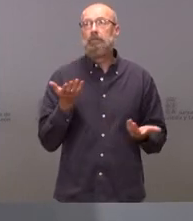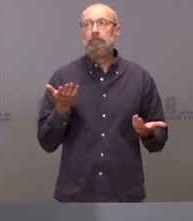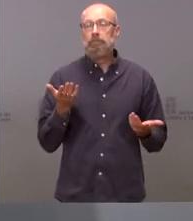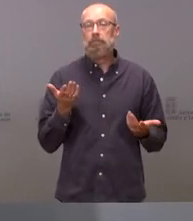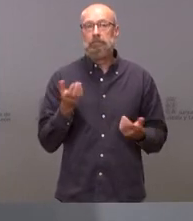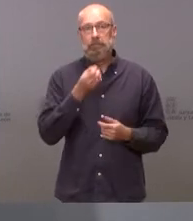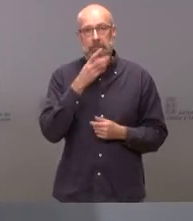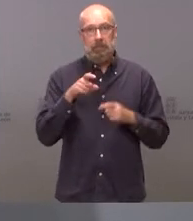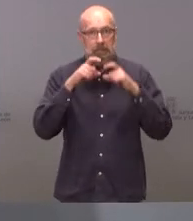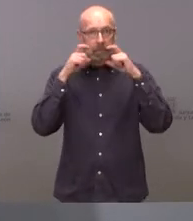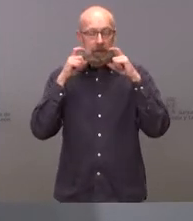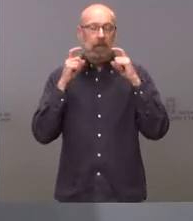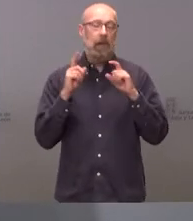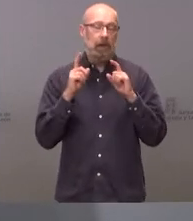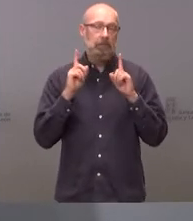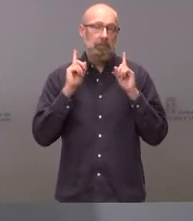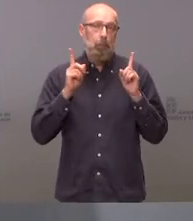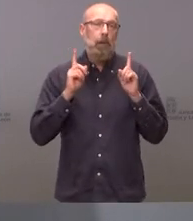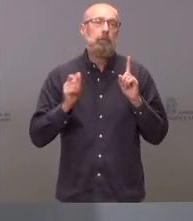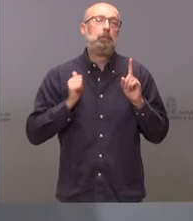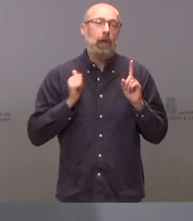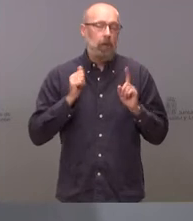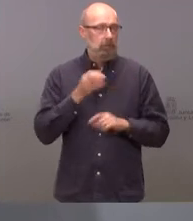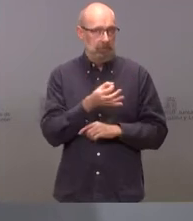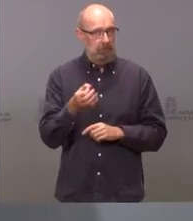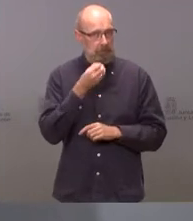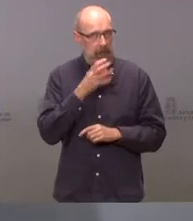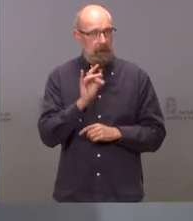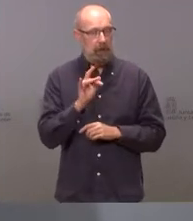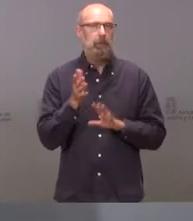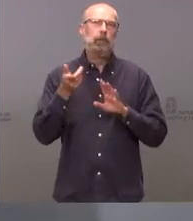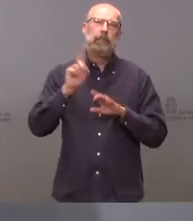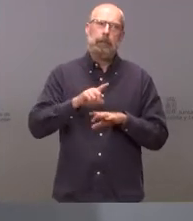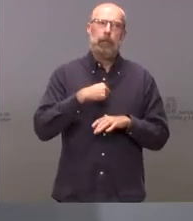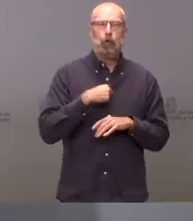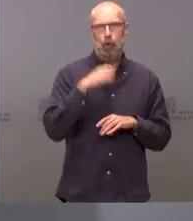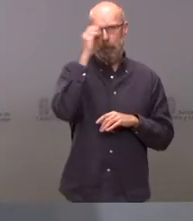mantener la prudencia pero también creemos esto ya es una opinión personal